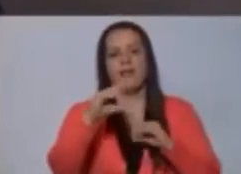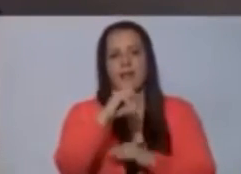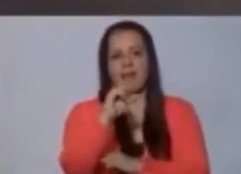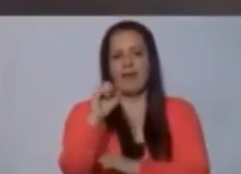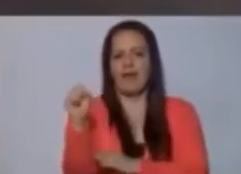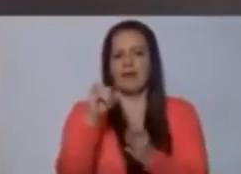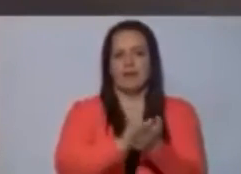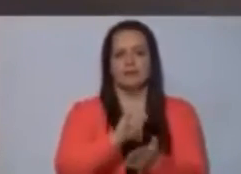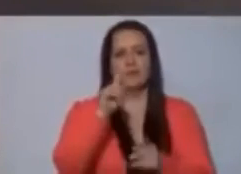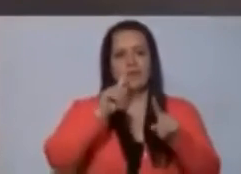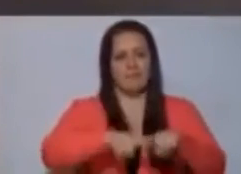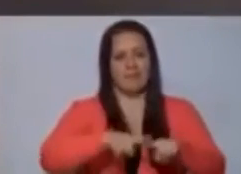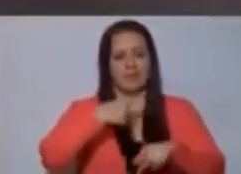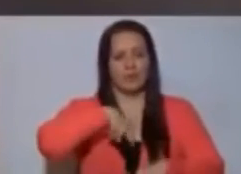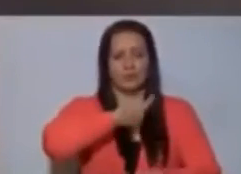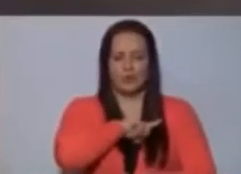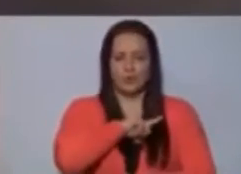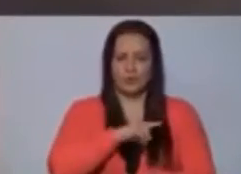y eso depende de nosotros.